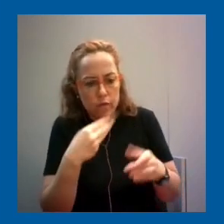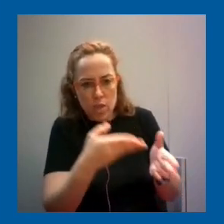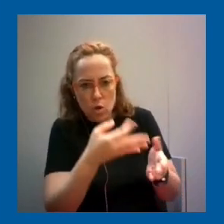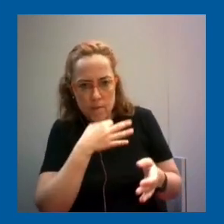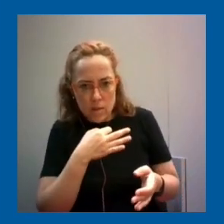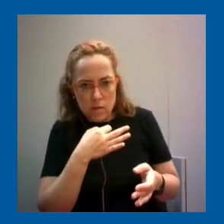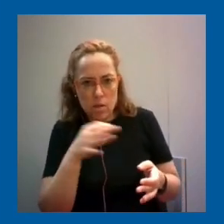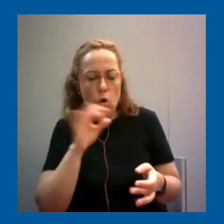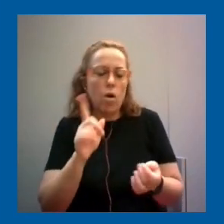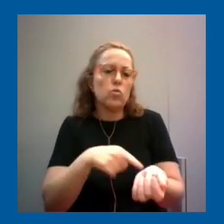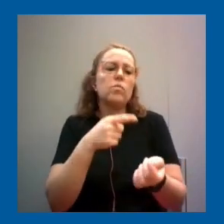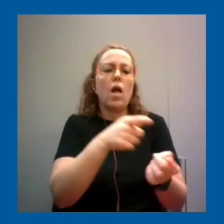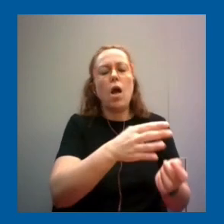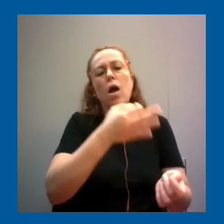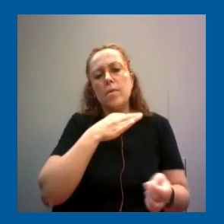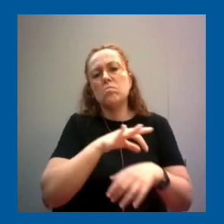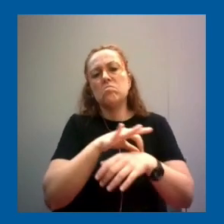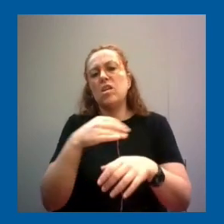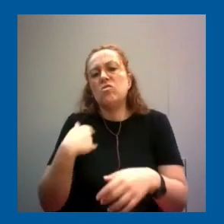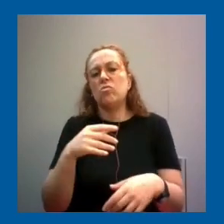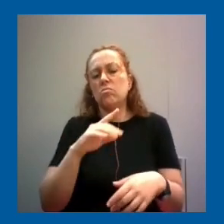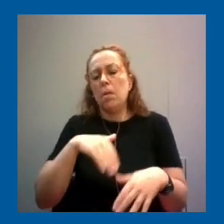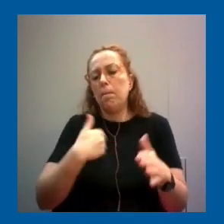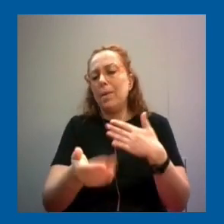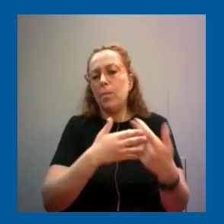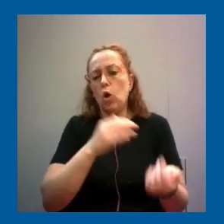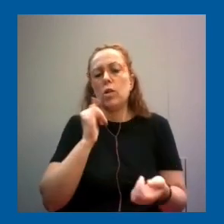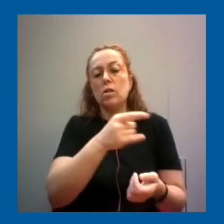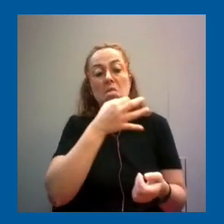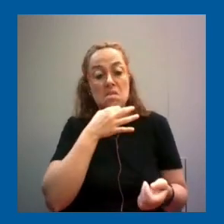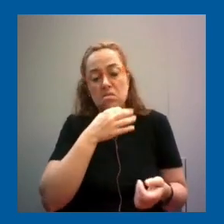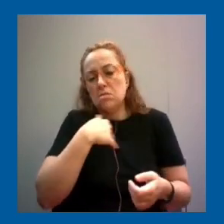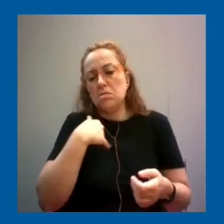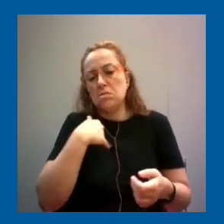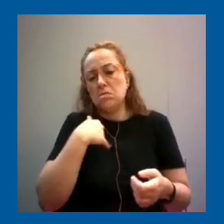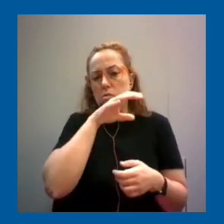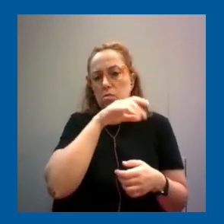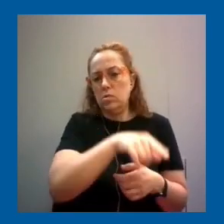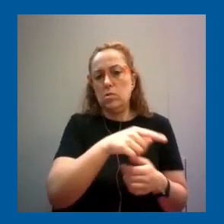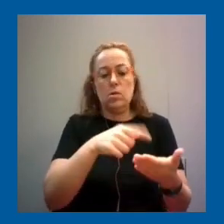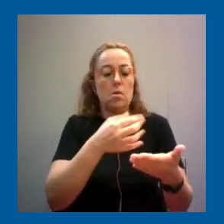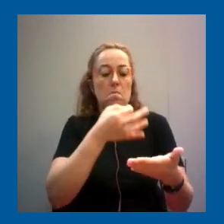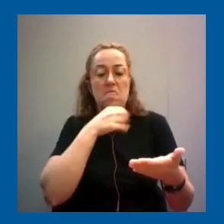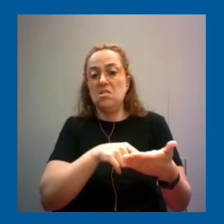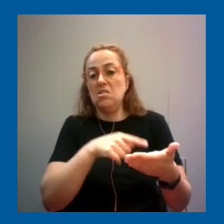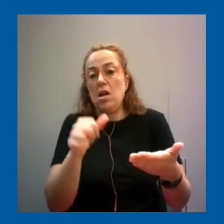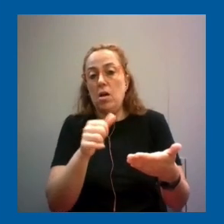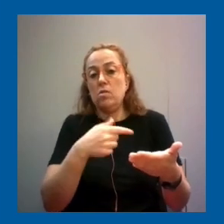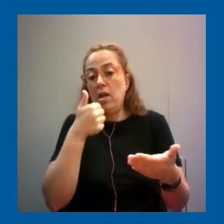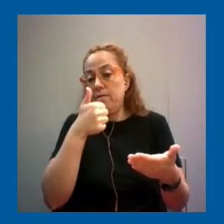acostumbrados a utilizar la inteligencia artificial que no nos vamos a cuestionar y vamos a decir, ah, si lo dice el dispositivo es porque va bien.